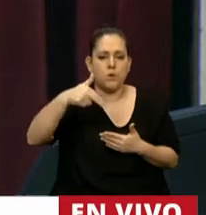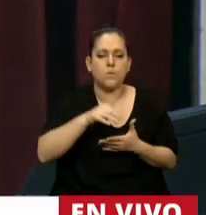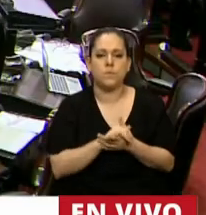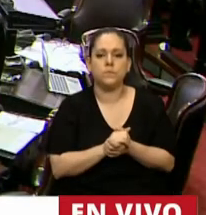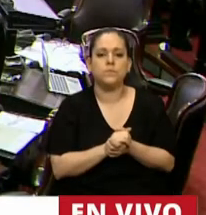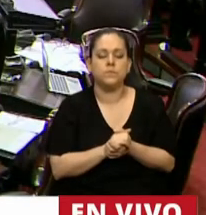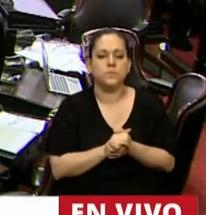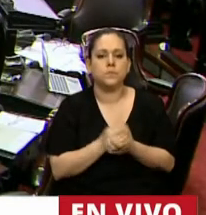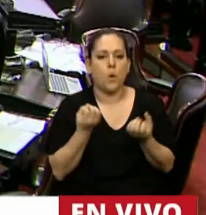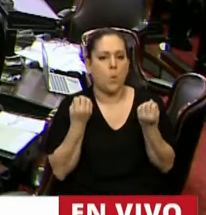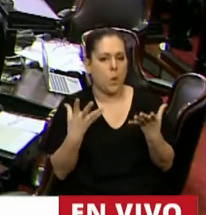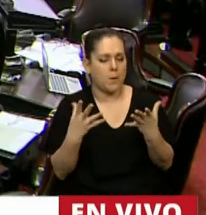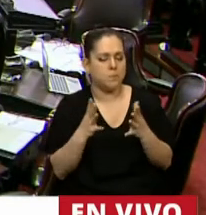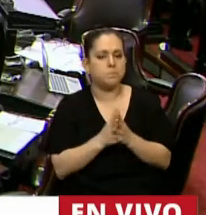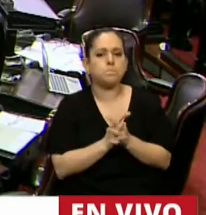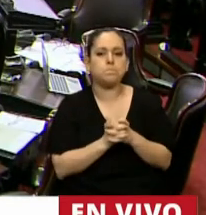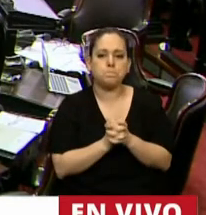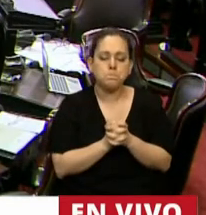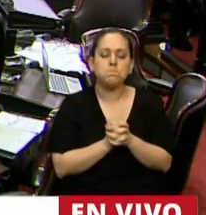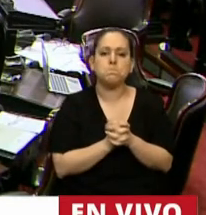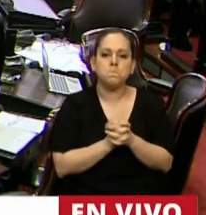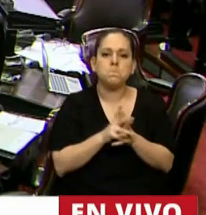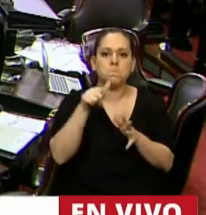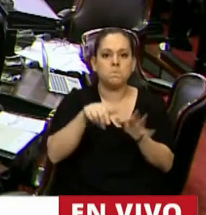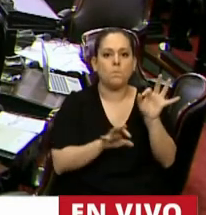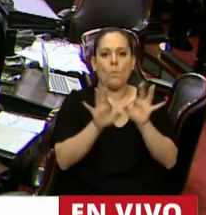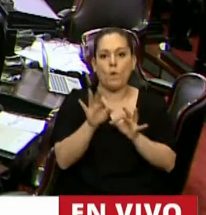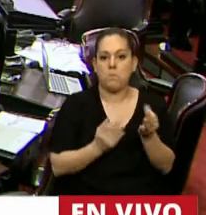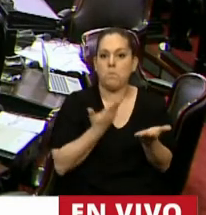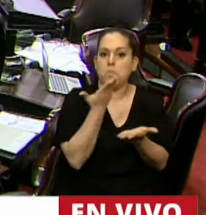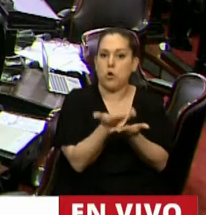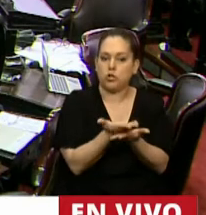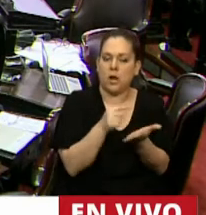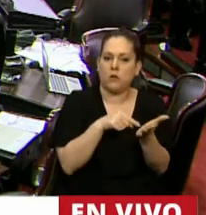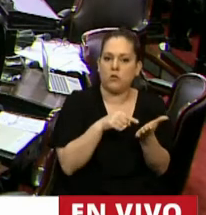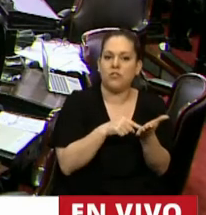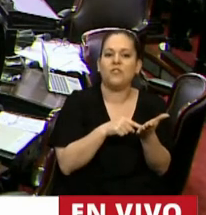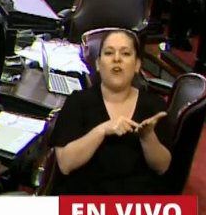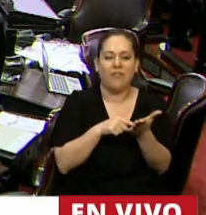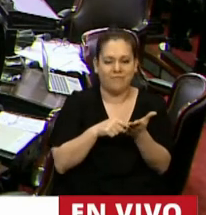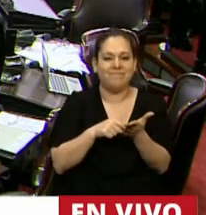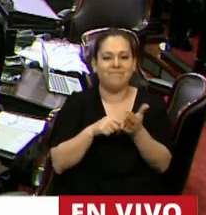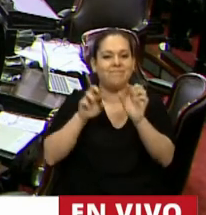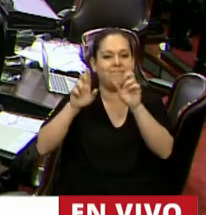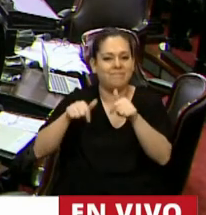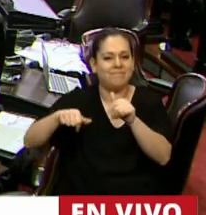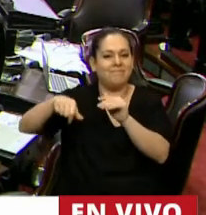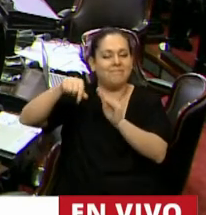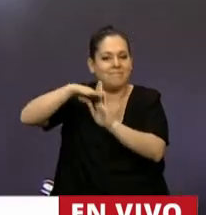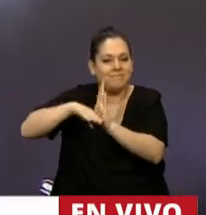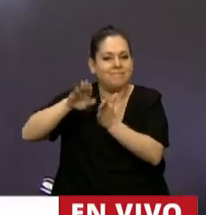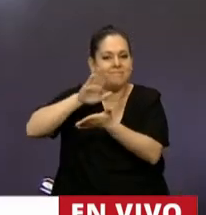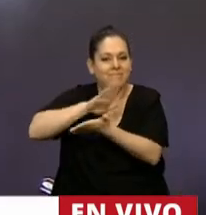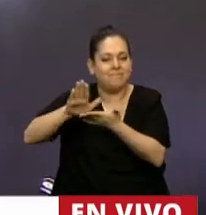Bueno, nuevamente nos encontramos tratando un proyecto de reestructuración de la deuda pública de la Argentina.